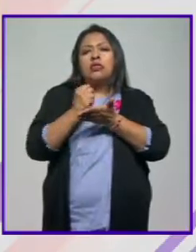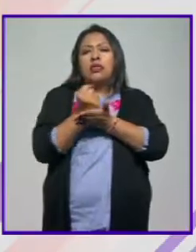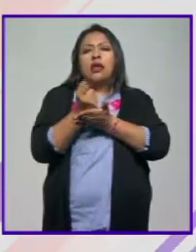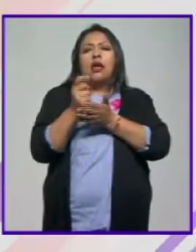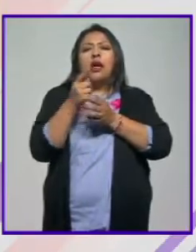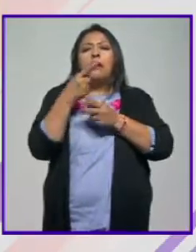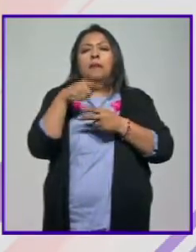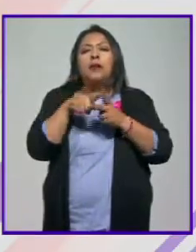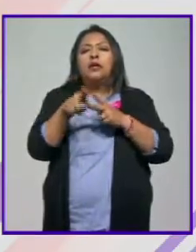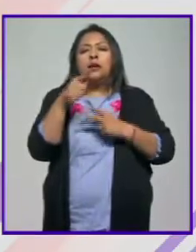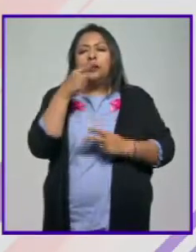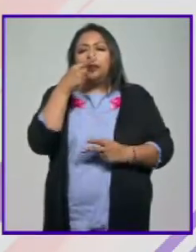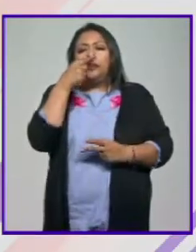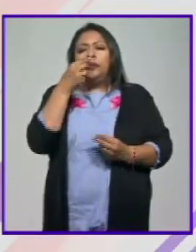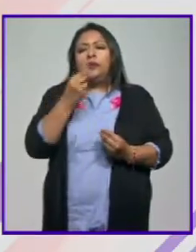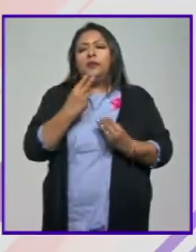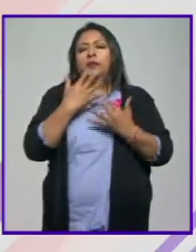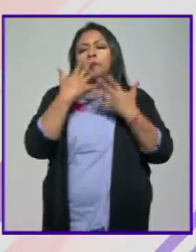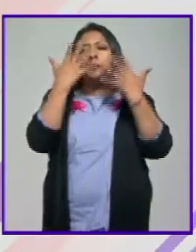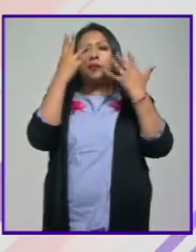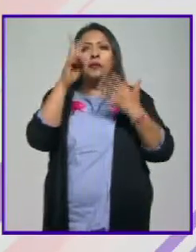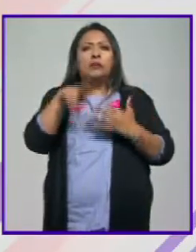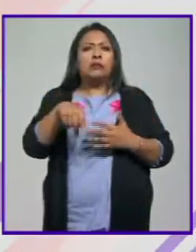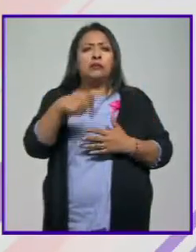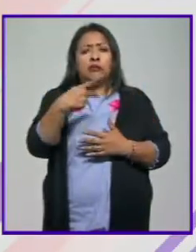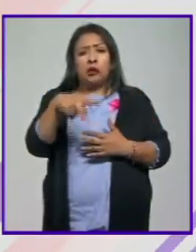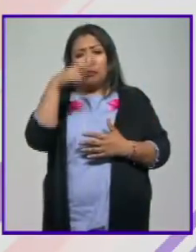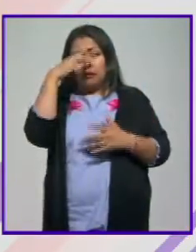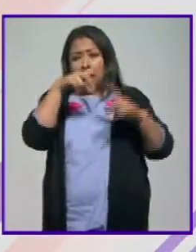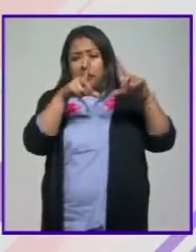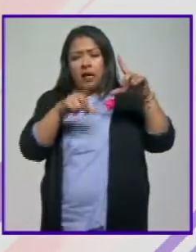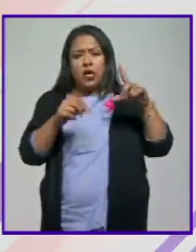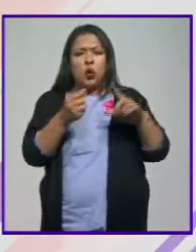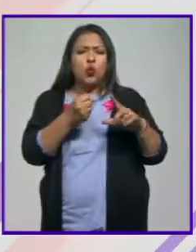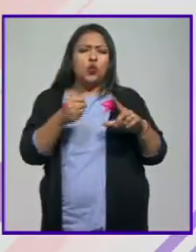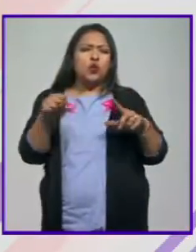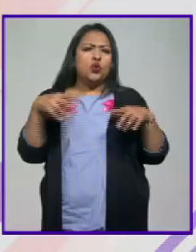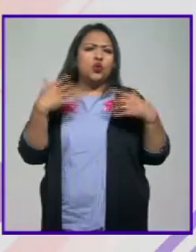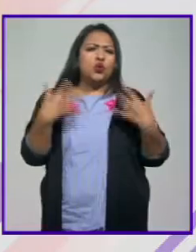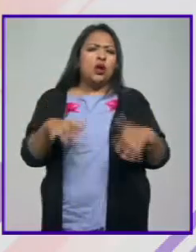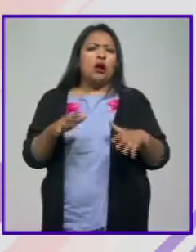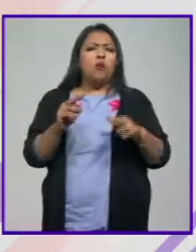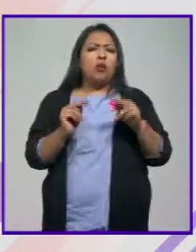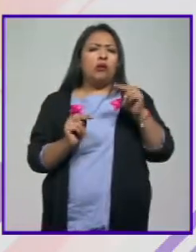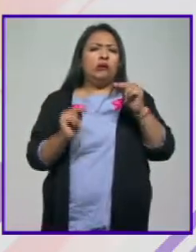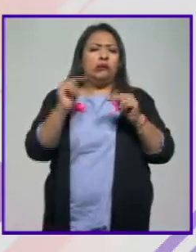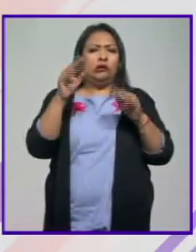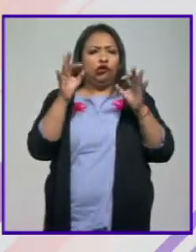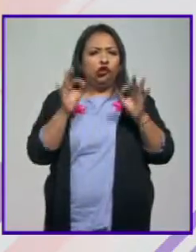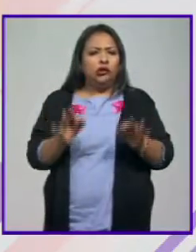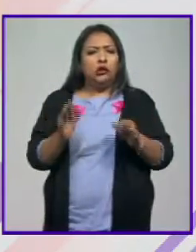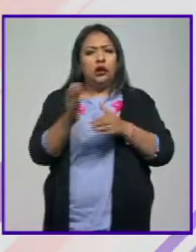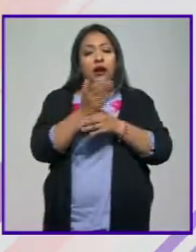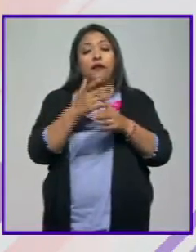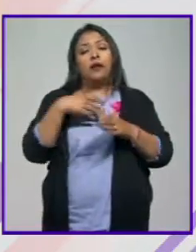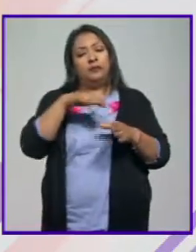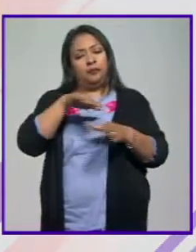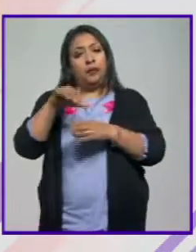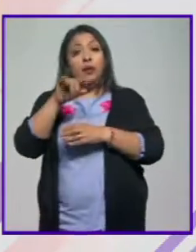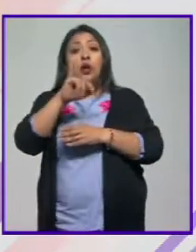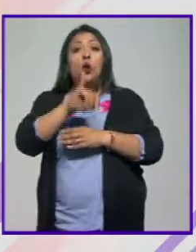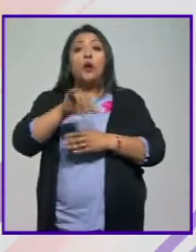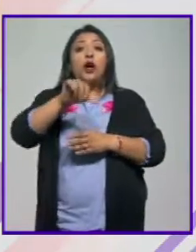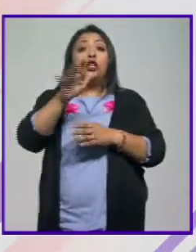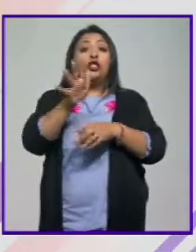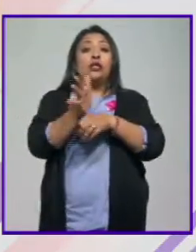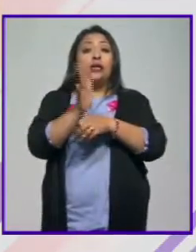empieza a despertar los sentidos. qué buen café hay en México? Ah, no, extraordinario. Café de altura, literalmente. Y además, es jueves de cine y